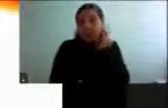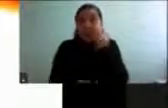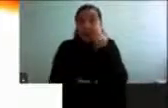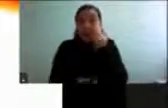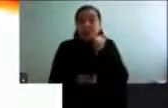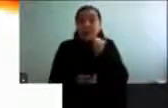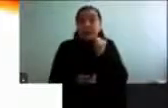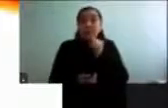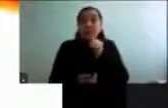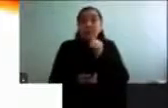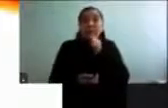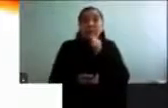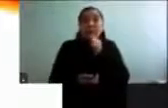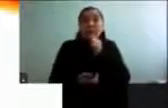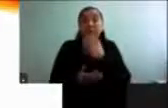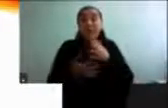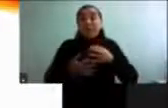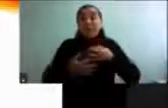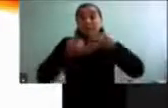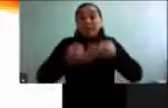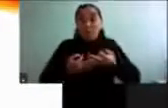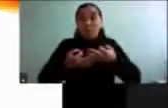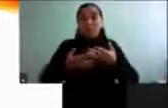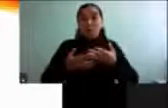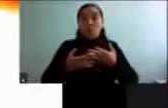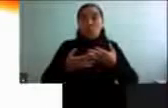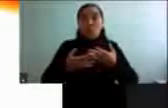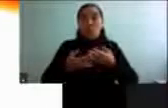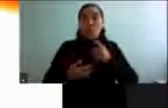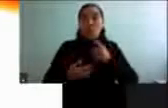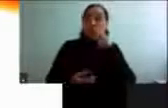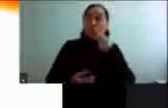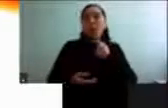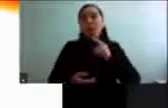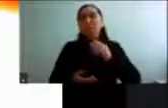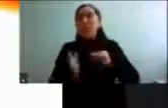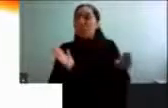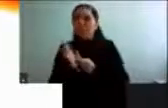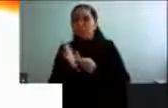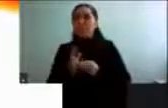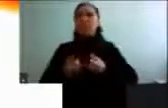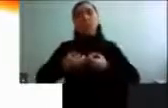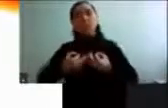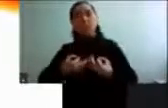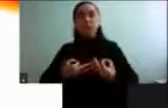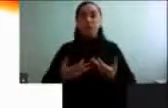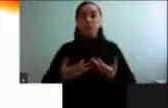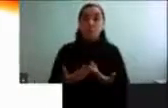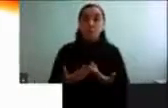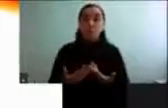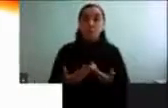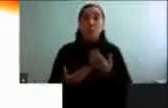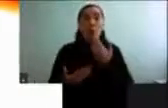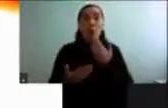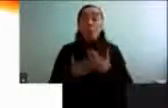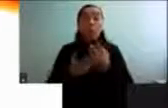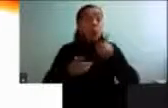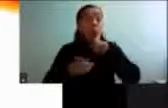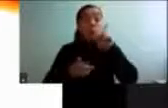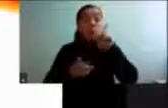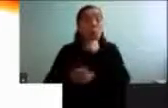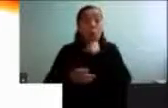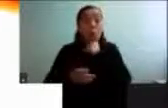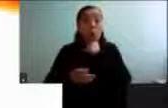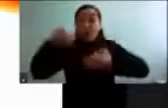inseguras en los entornos en comparación con los hombres. Cuando estas interacciones son injustas, dan